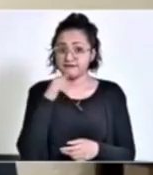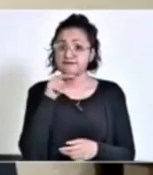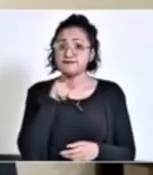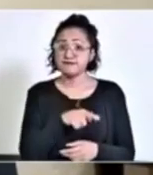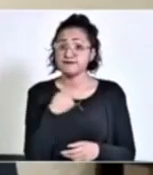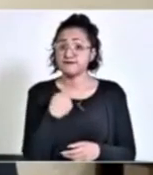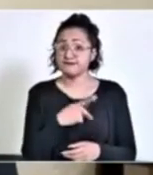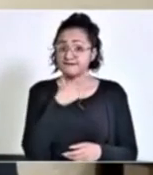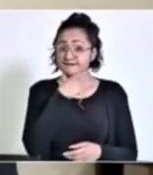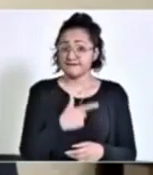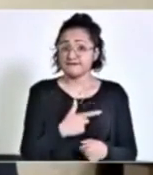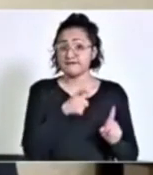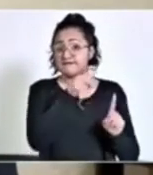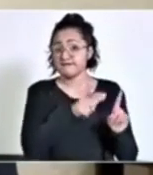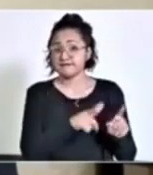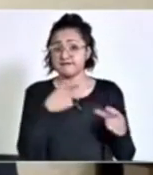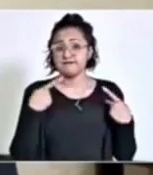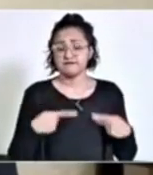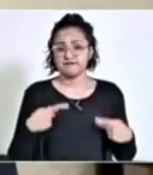Él, él tiene que ya rendir cuentas.